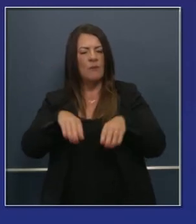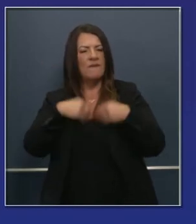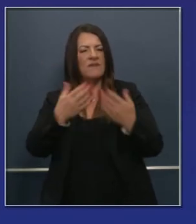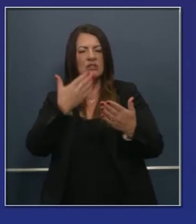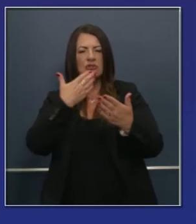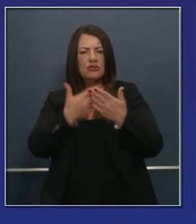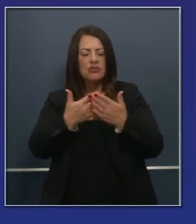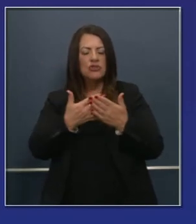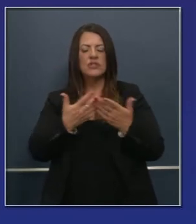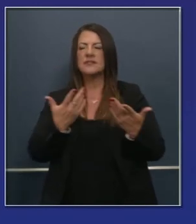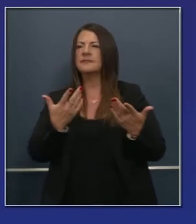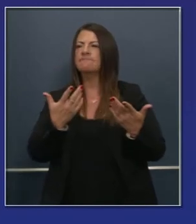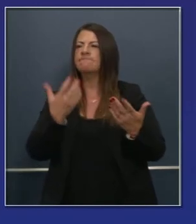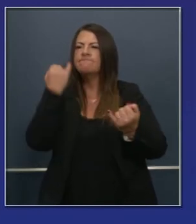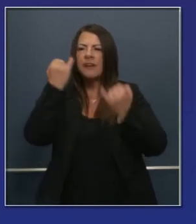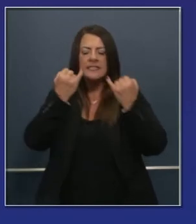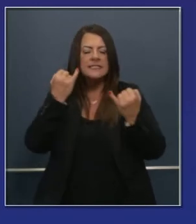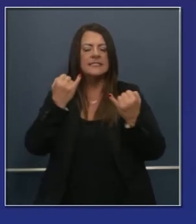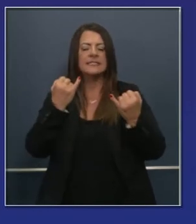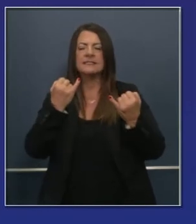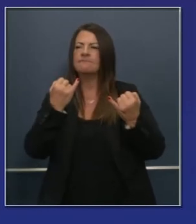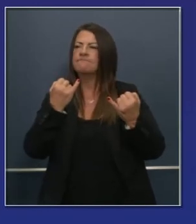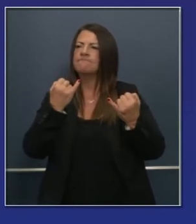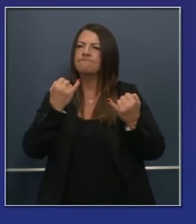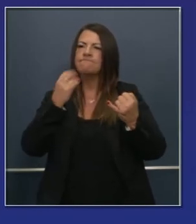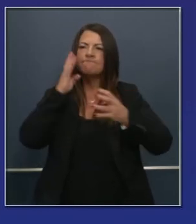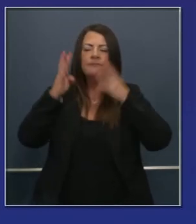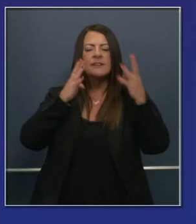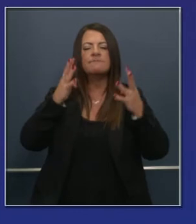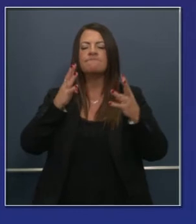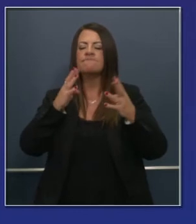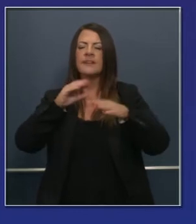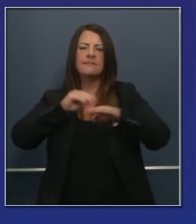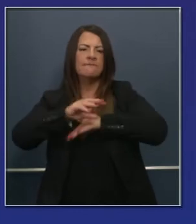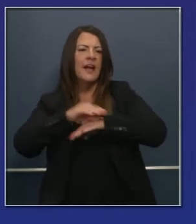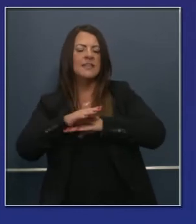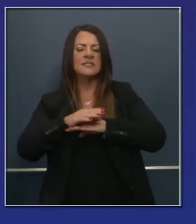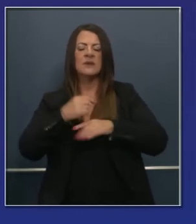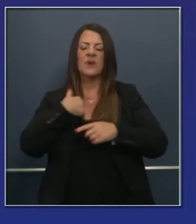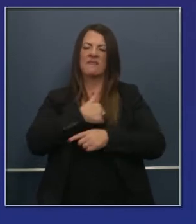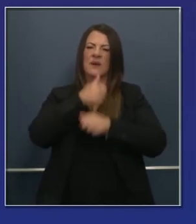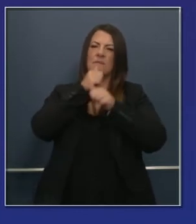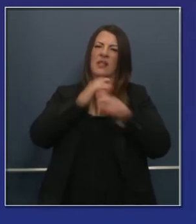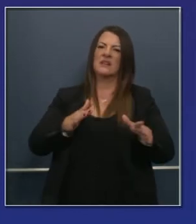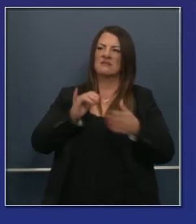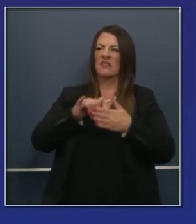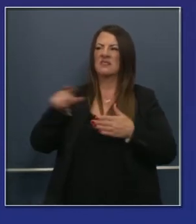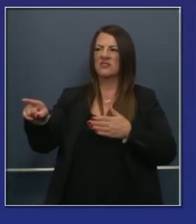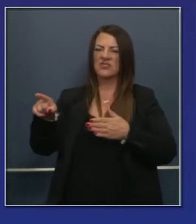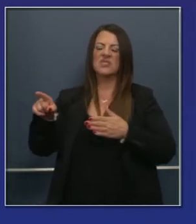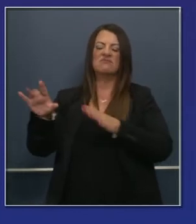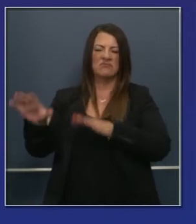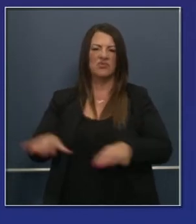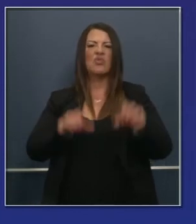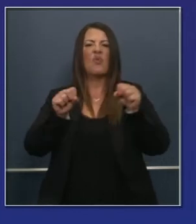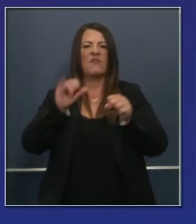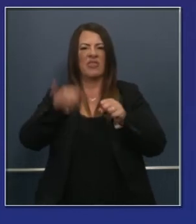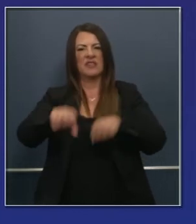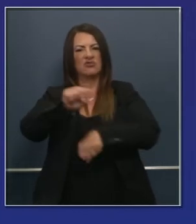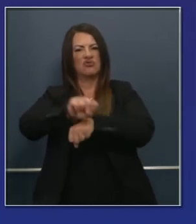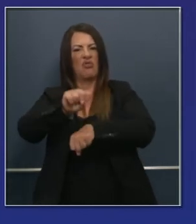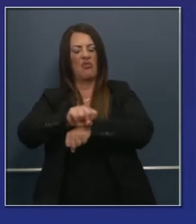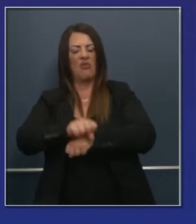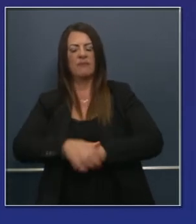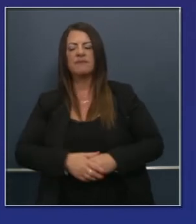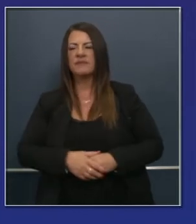entregando recomendaciones y consejos. Y estamos contentos de que tomó esta